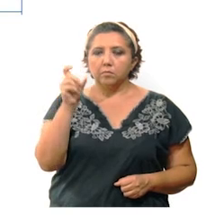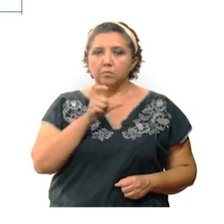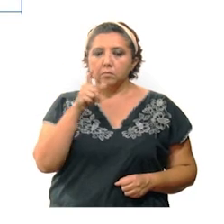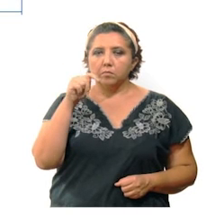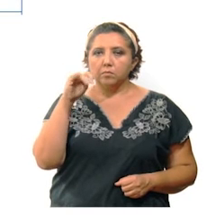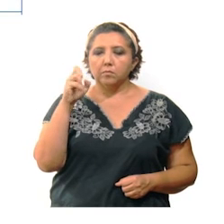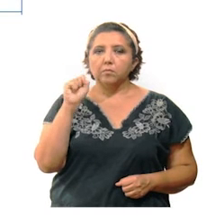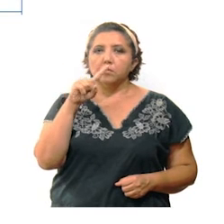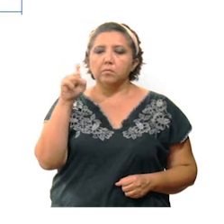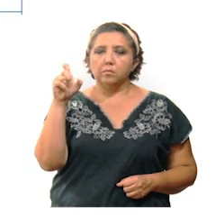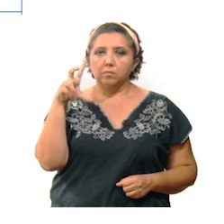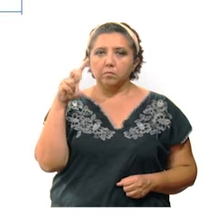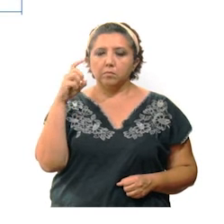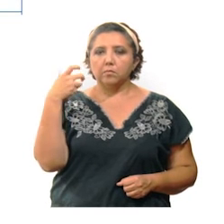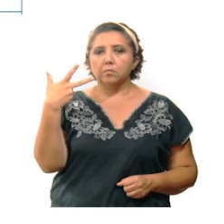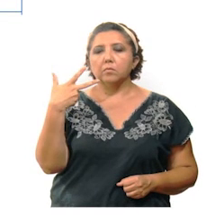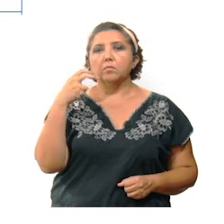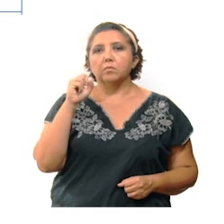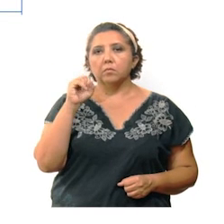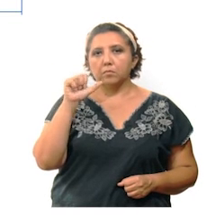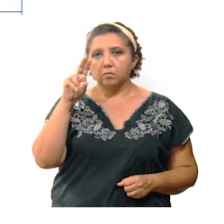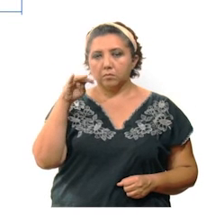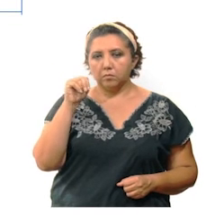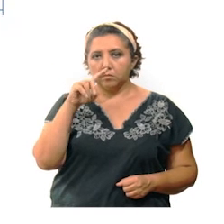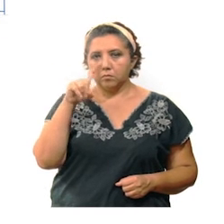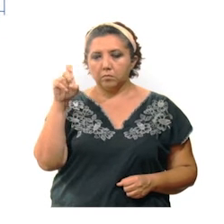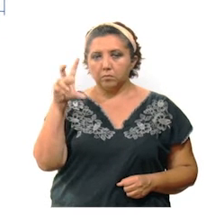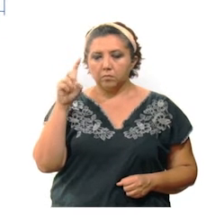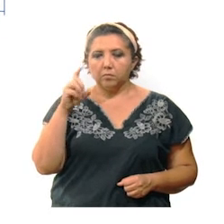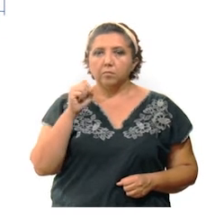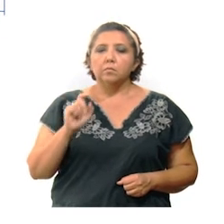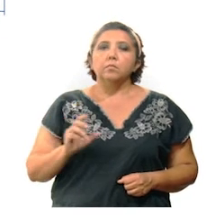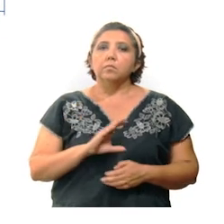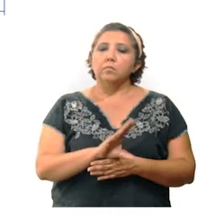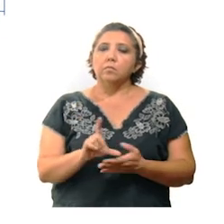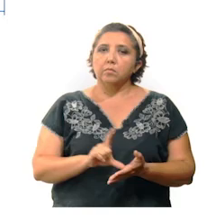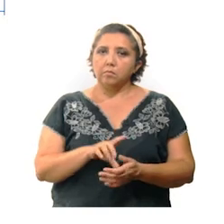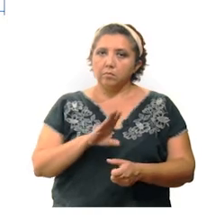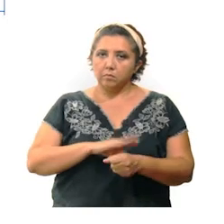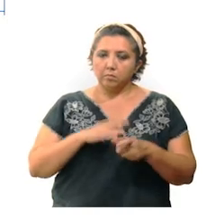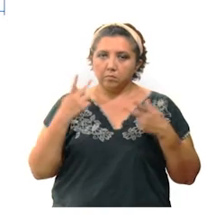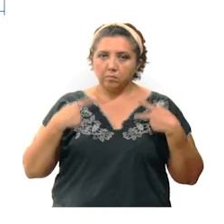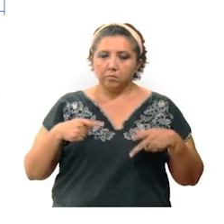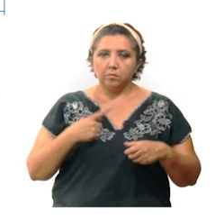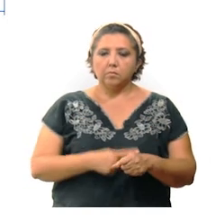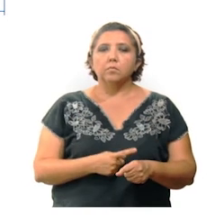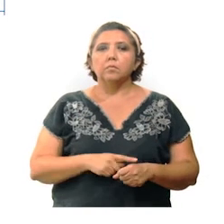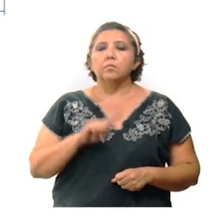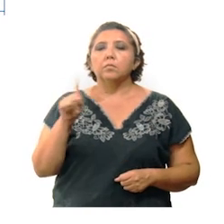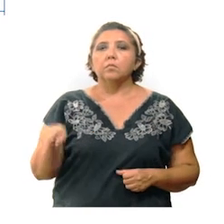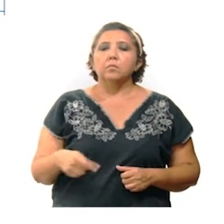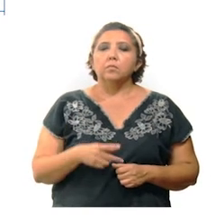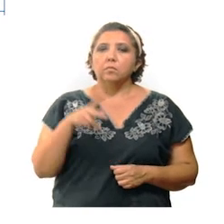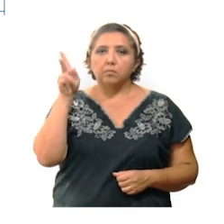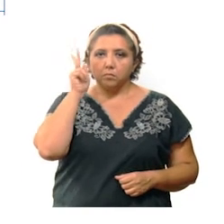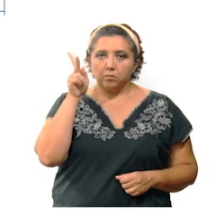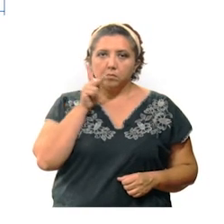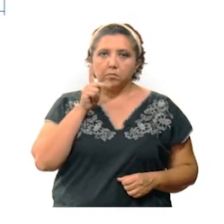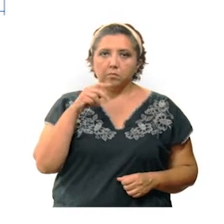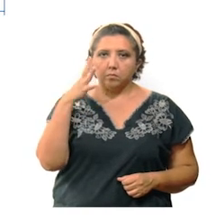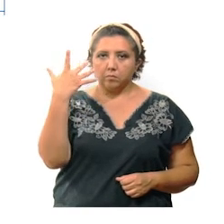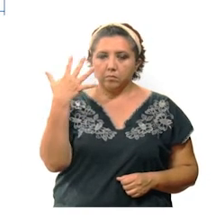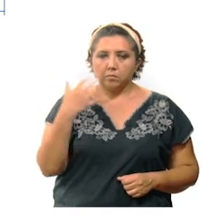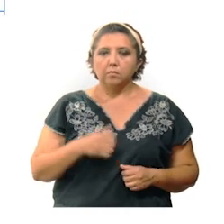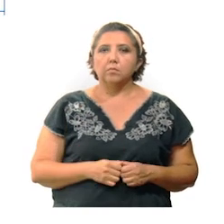Oxcuscab 138, Yacanqué 130. Las colonias de Mérida con mayor número de personas contagiadas son Juan Pablo II